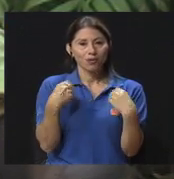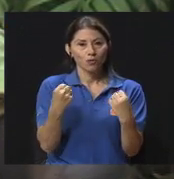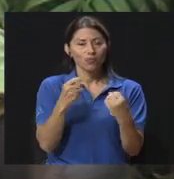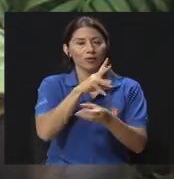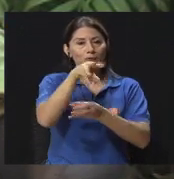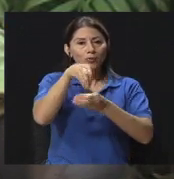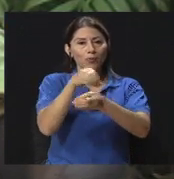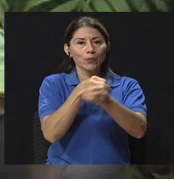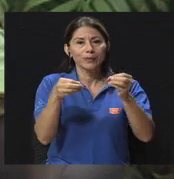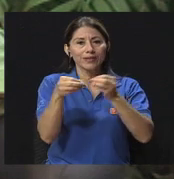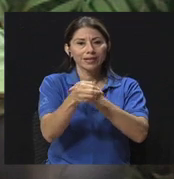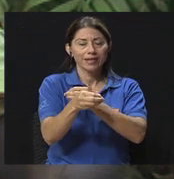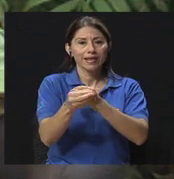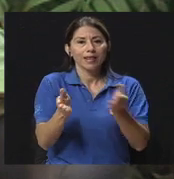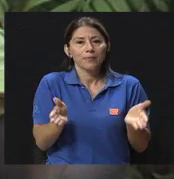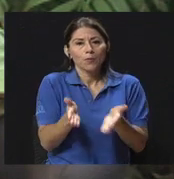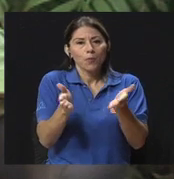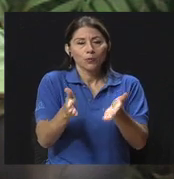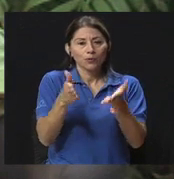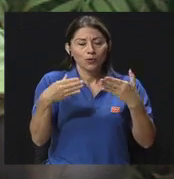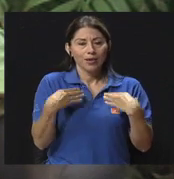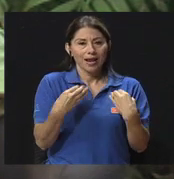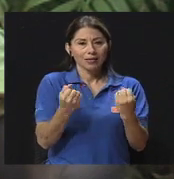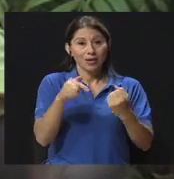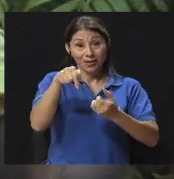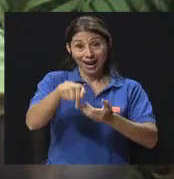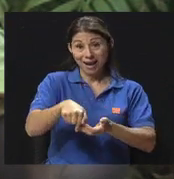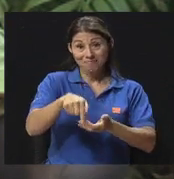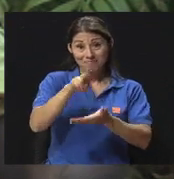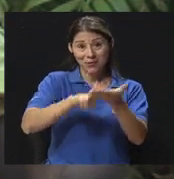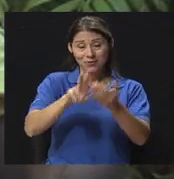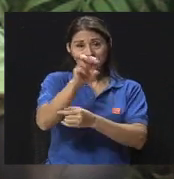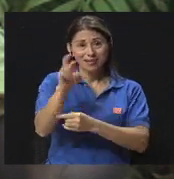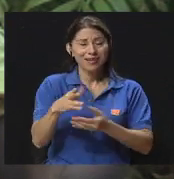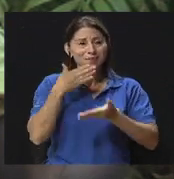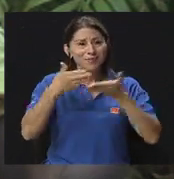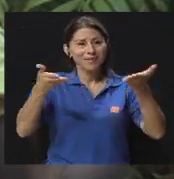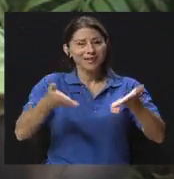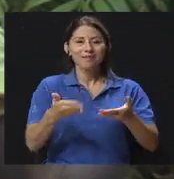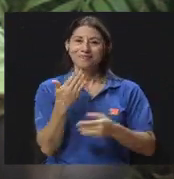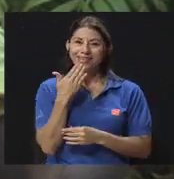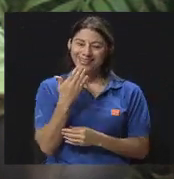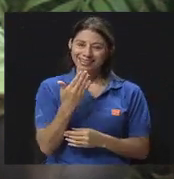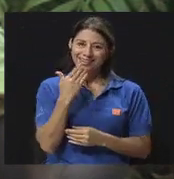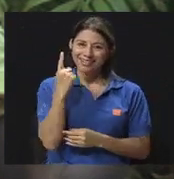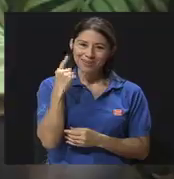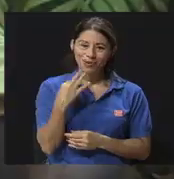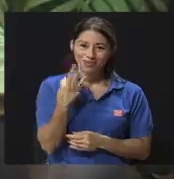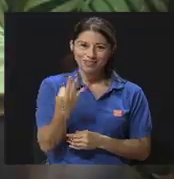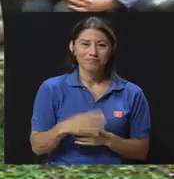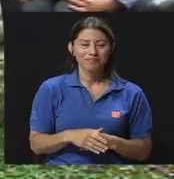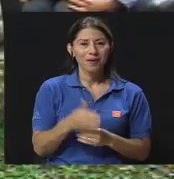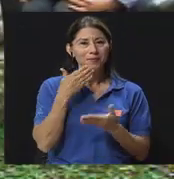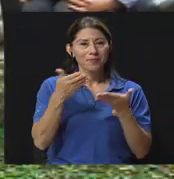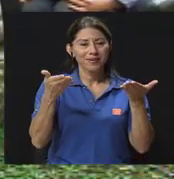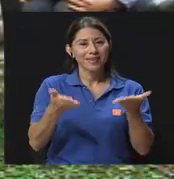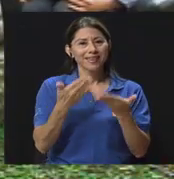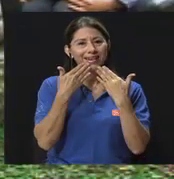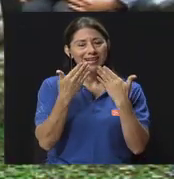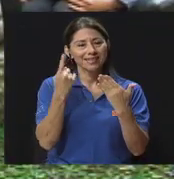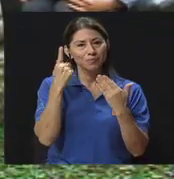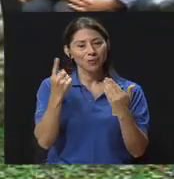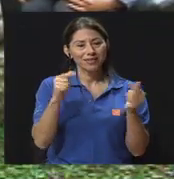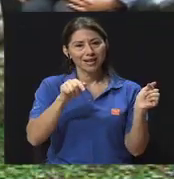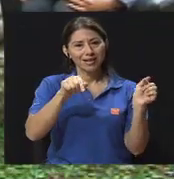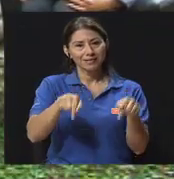promoción de la salud de aquí, de la Universidad de Costa Rica. Bienvenida, Shirley. Muchas gracias, muchas gracias por la invitación. Bienvenida, gracias por estar con